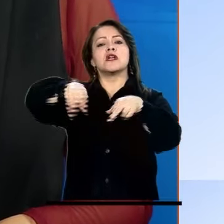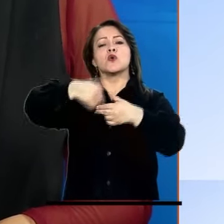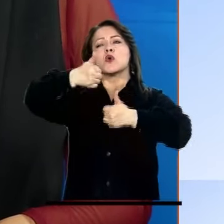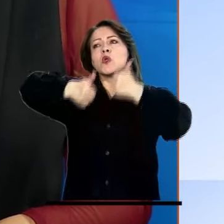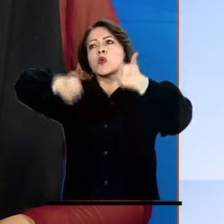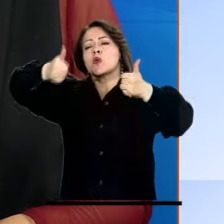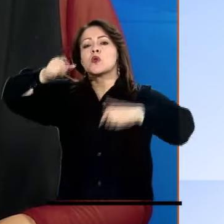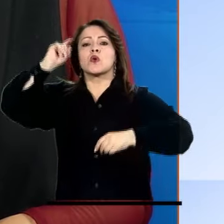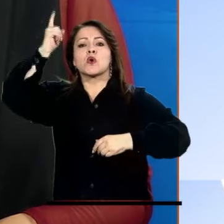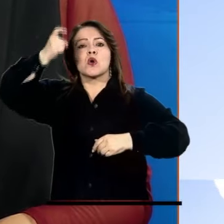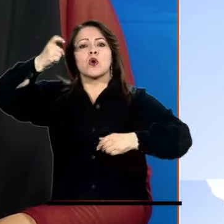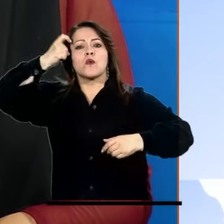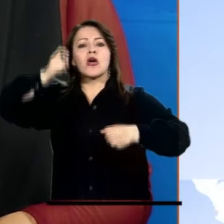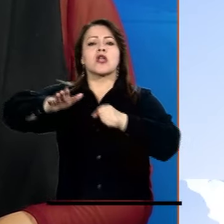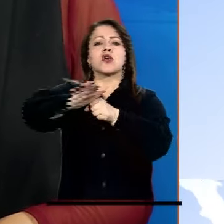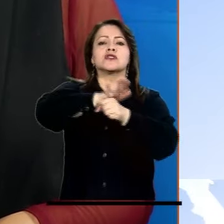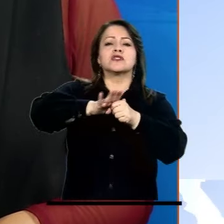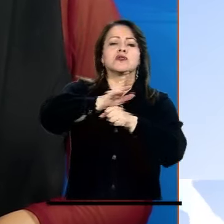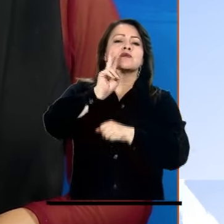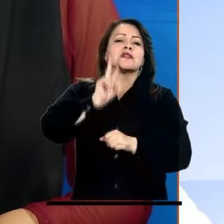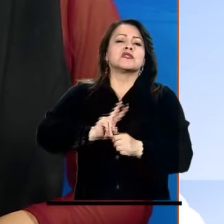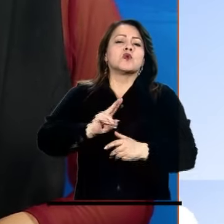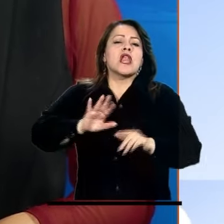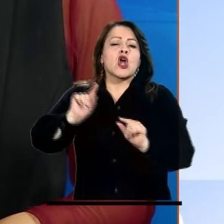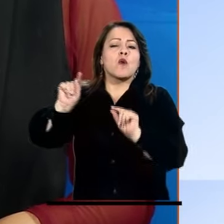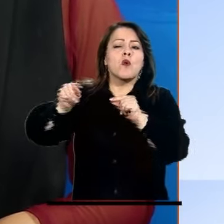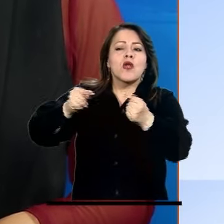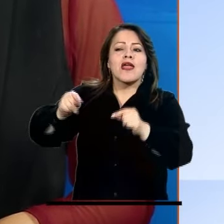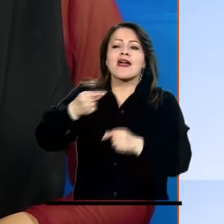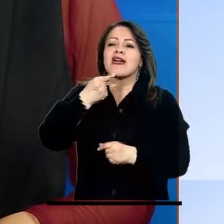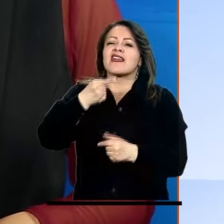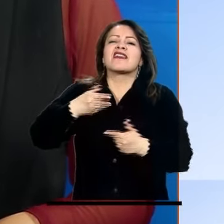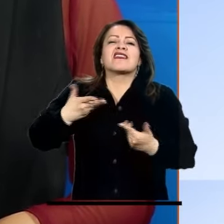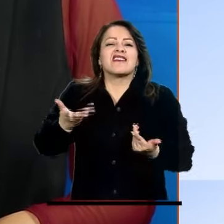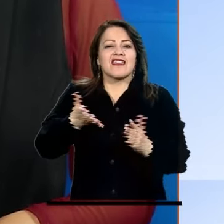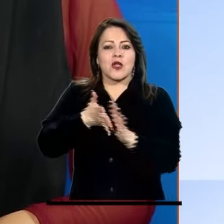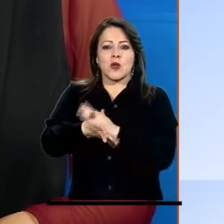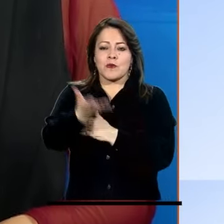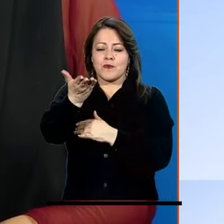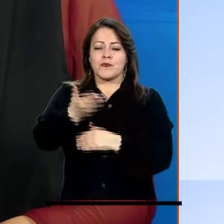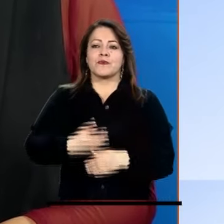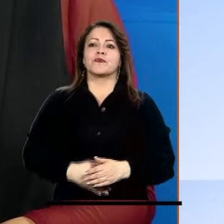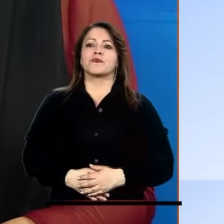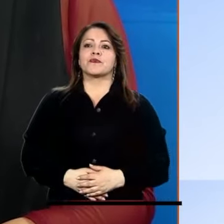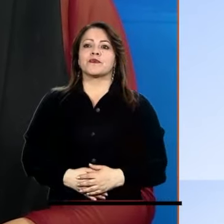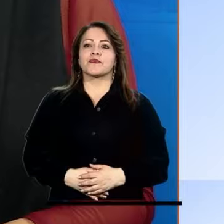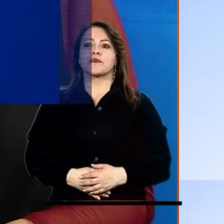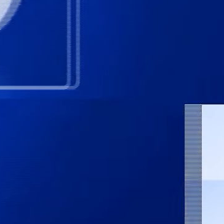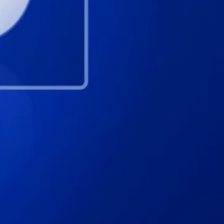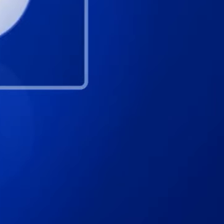para abordar la situación allí en Venezuela. Jimena Villarreal, adelante con los detalles de estas reuniones.